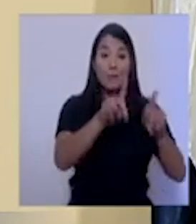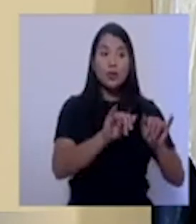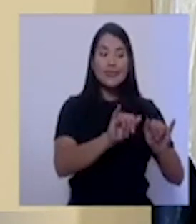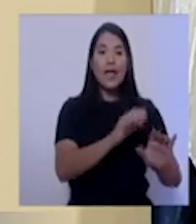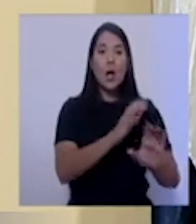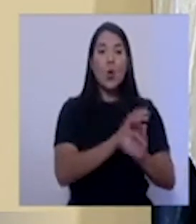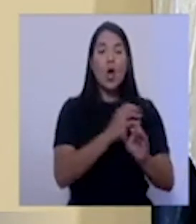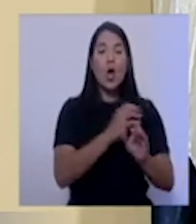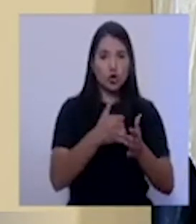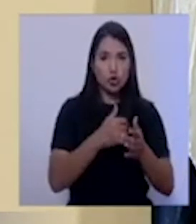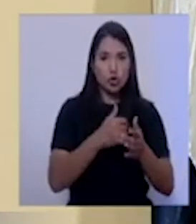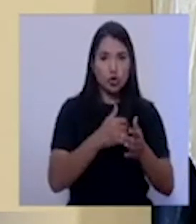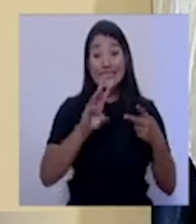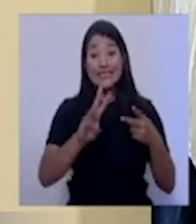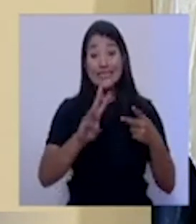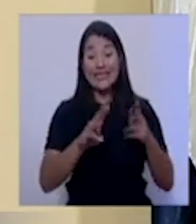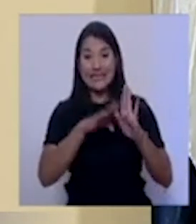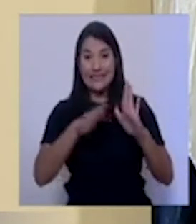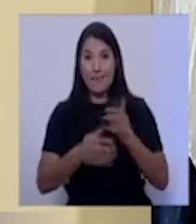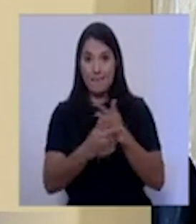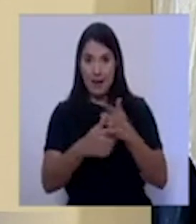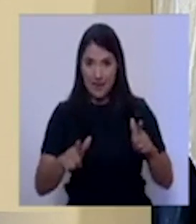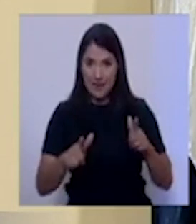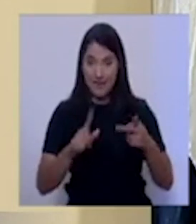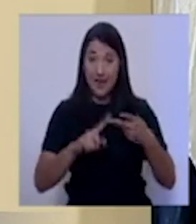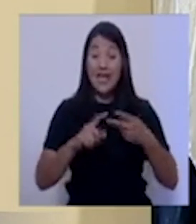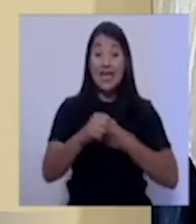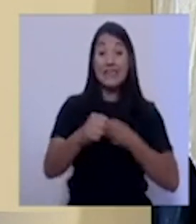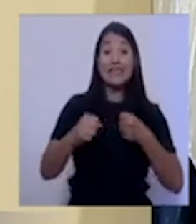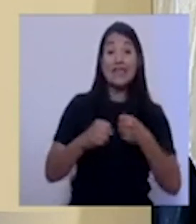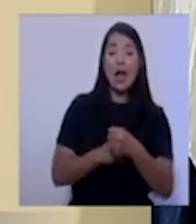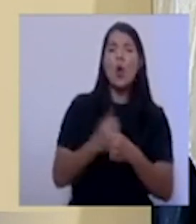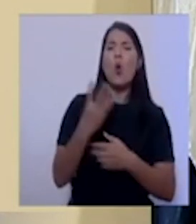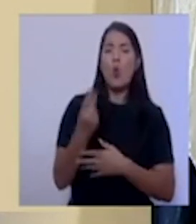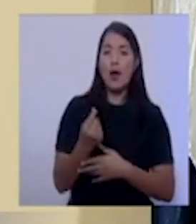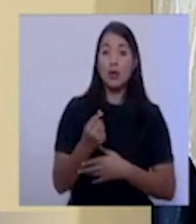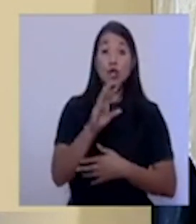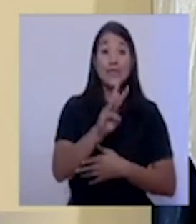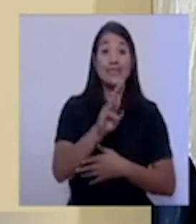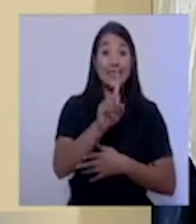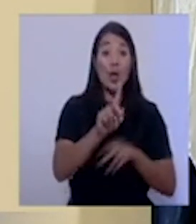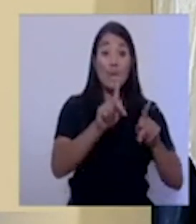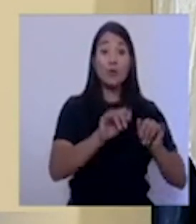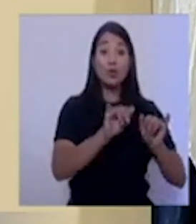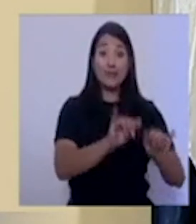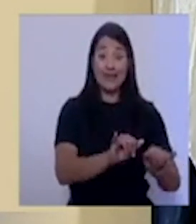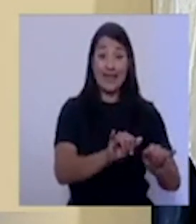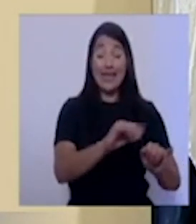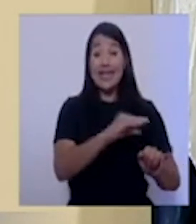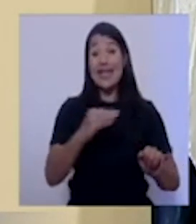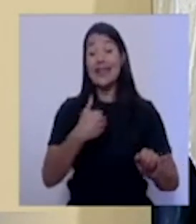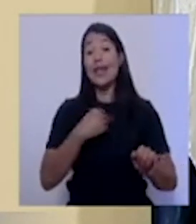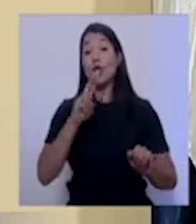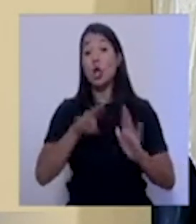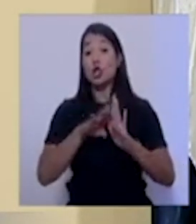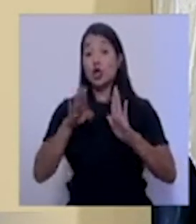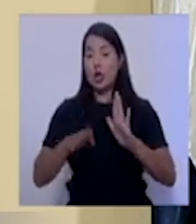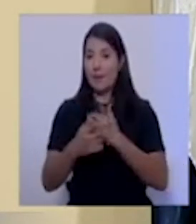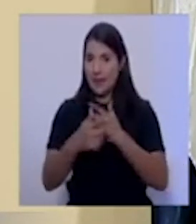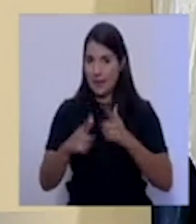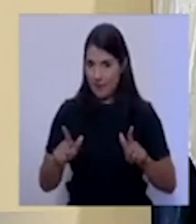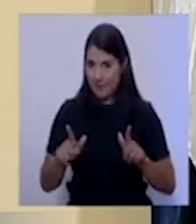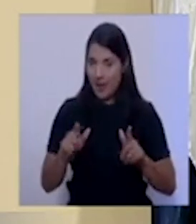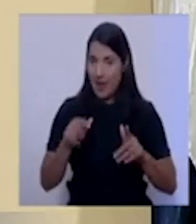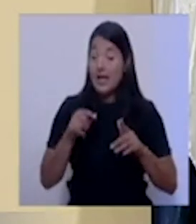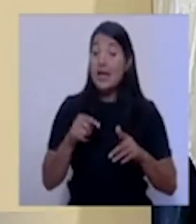UCI y 6 camas disponibles. Y en salón había 61 pacientes internados y 2 disponibles. Digo había